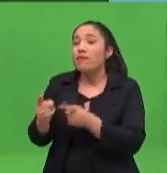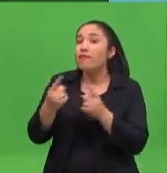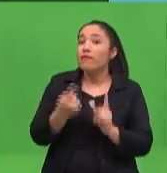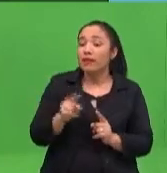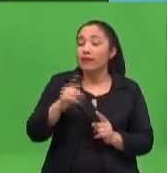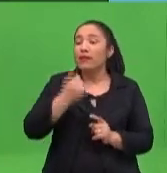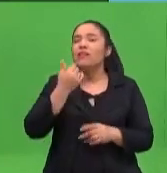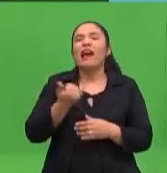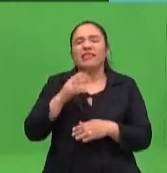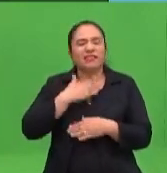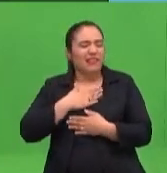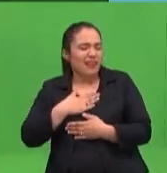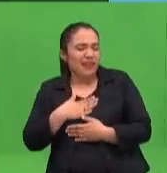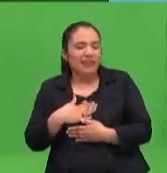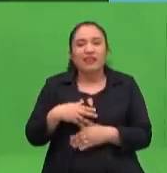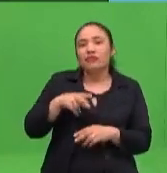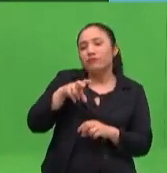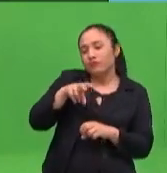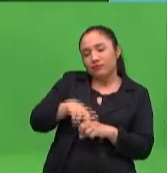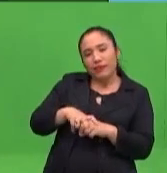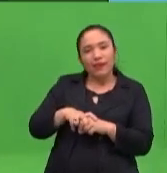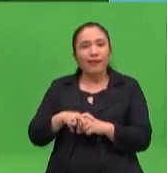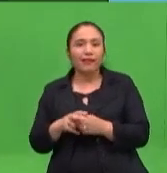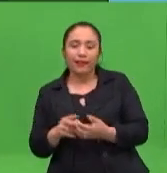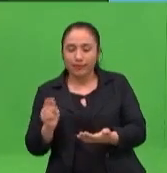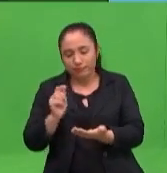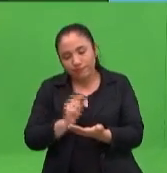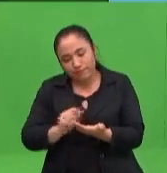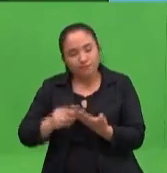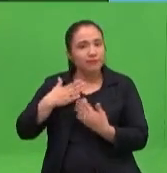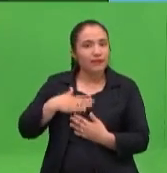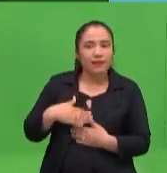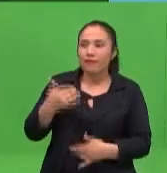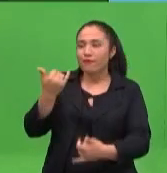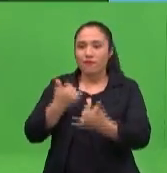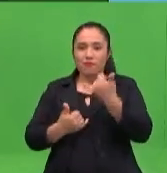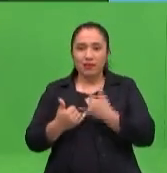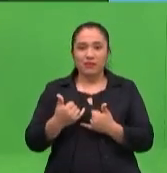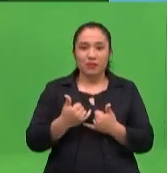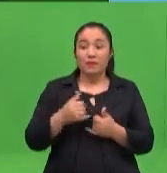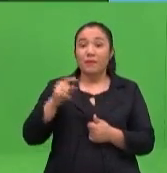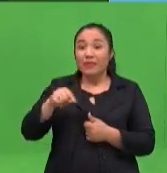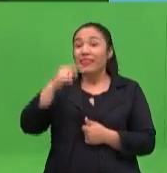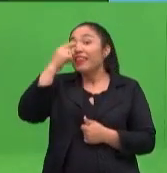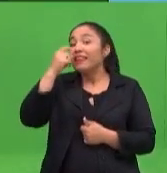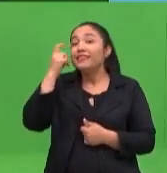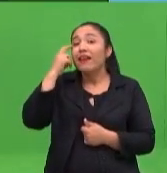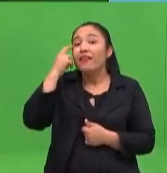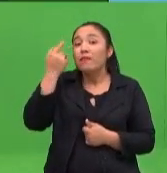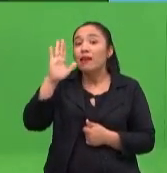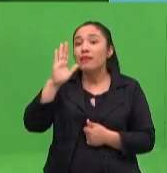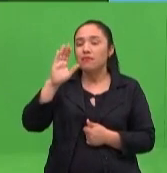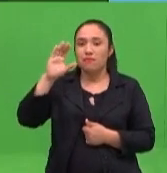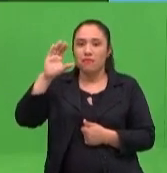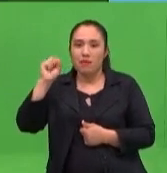Tenemos diferentes personalidades en la casa, ¿verdad? Y los padres tenemos que ser también muy